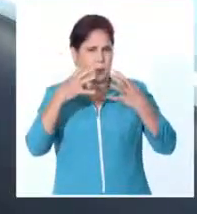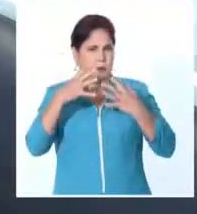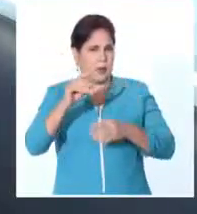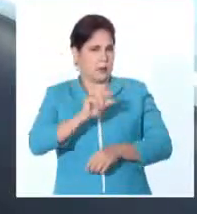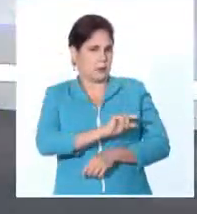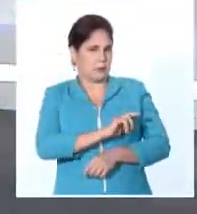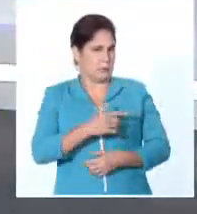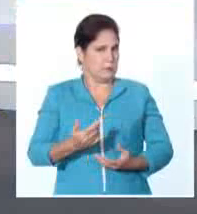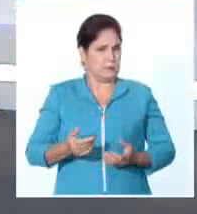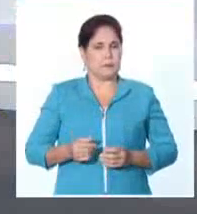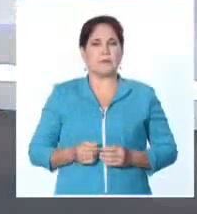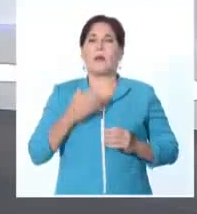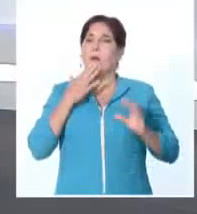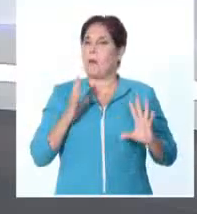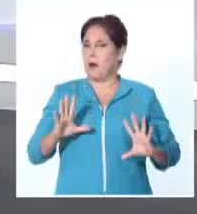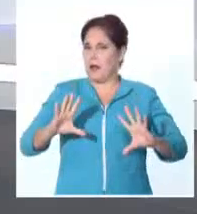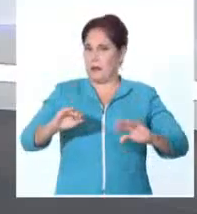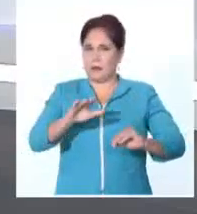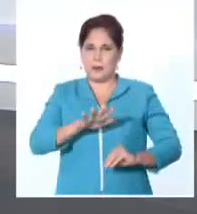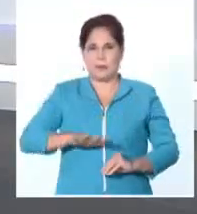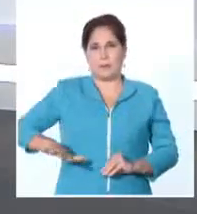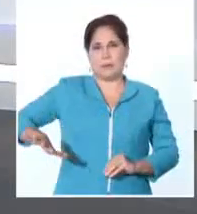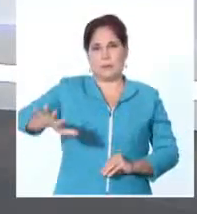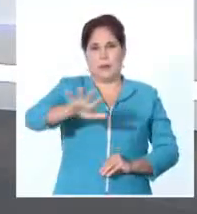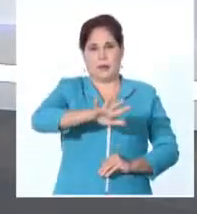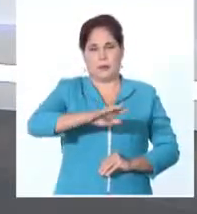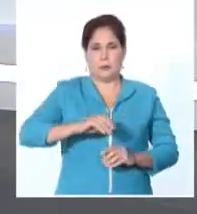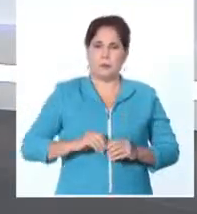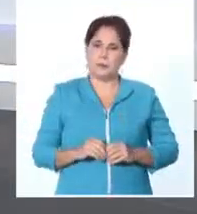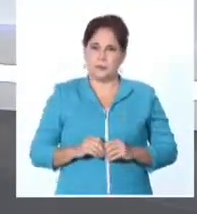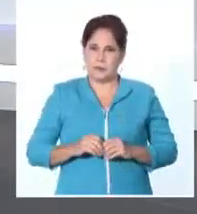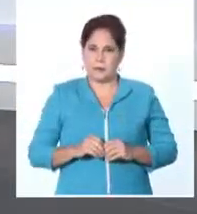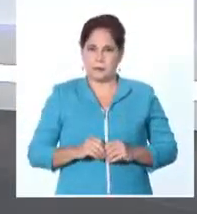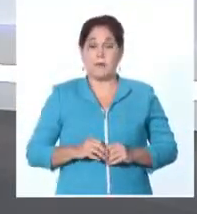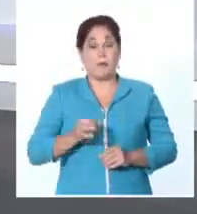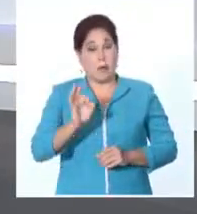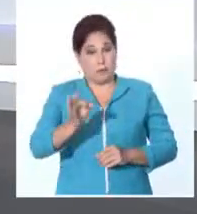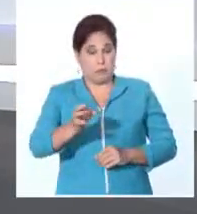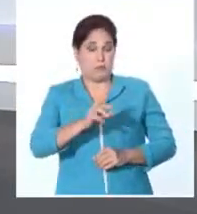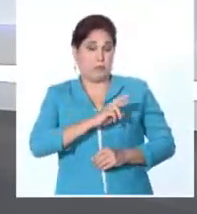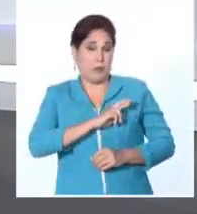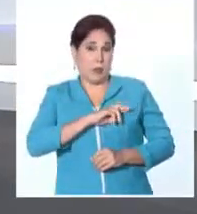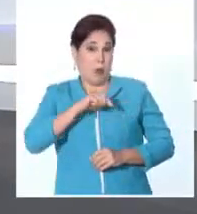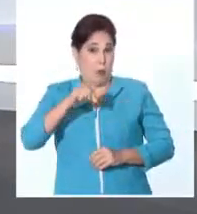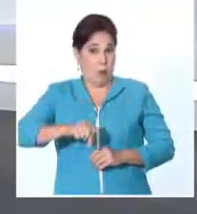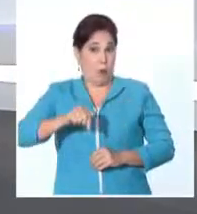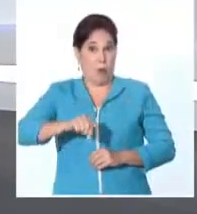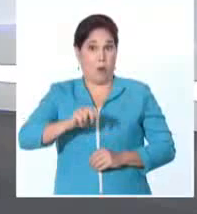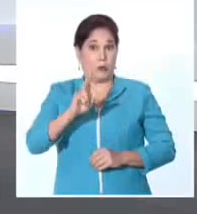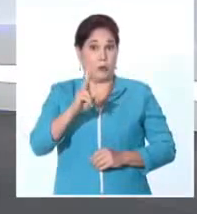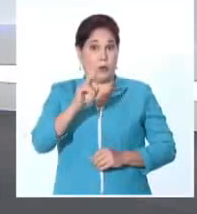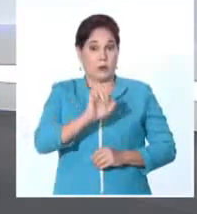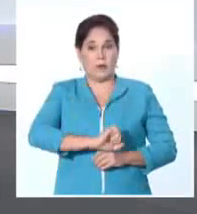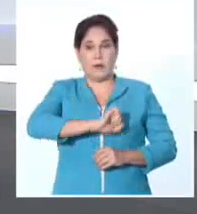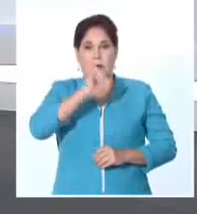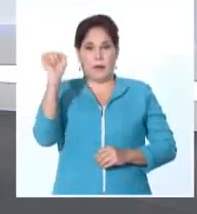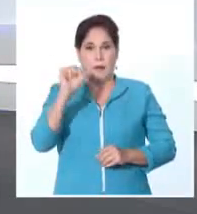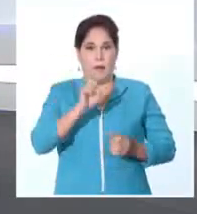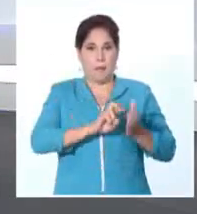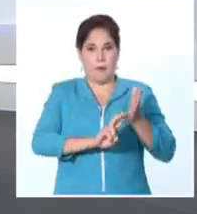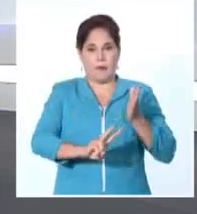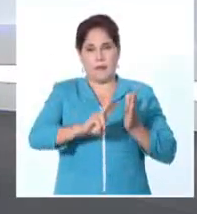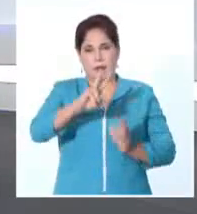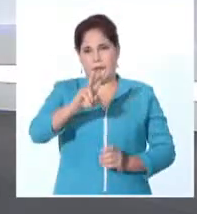Buenas noches, doctora. Buenas noches, Froilán, y también a la teleaudiencia. Bueno, efectivamente, hoy tenemos dos récords en la provincia de